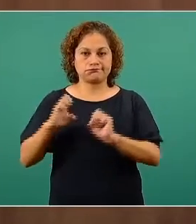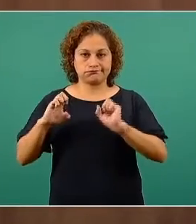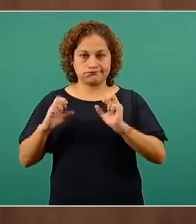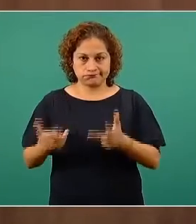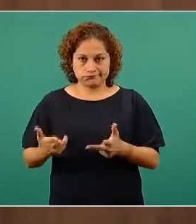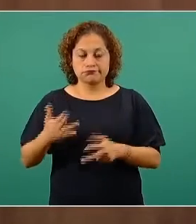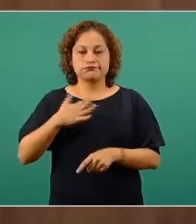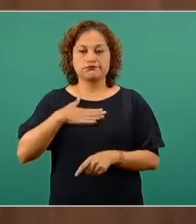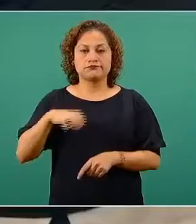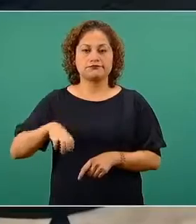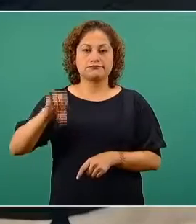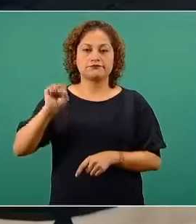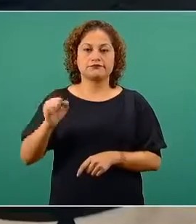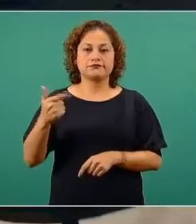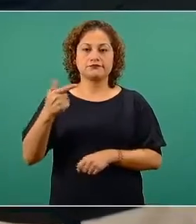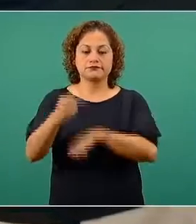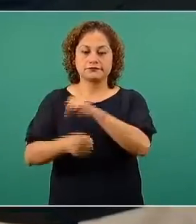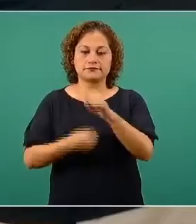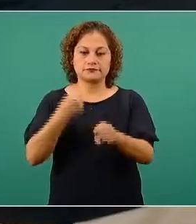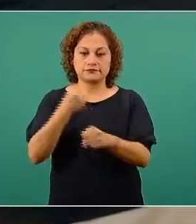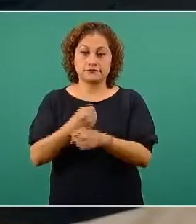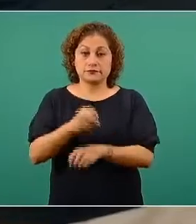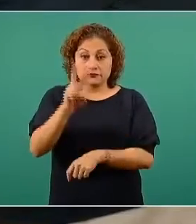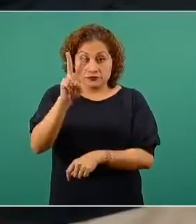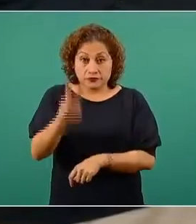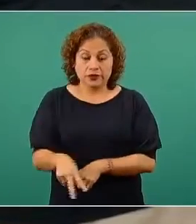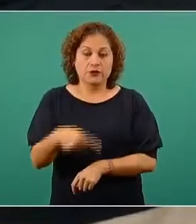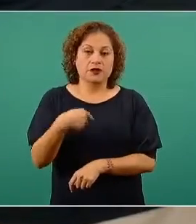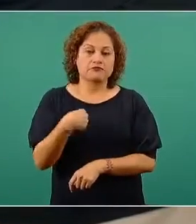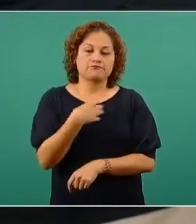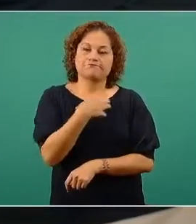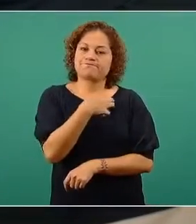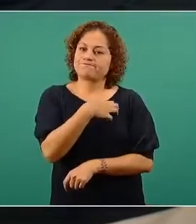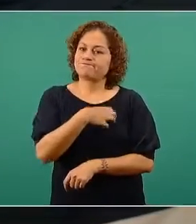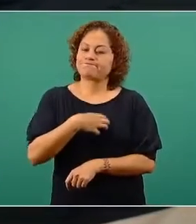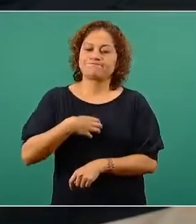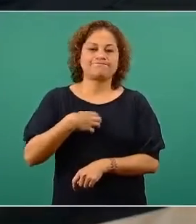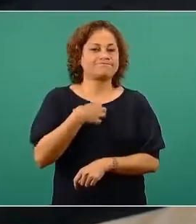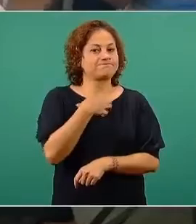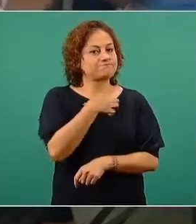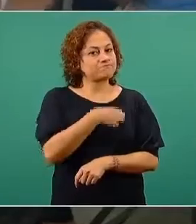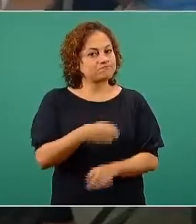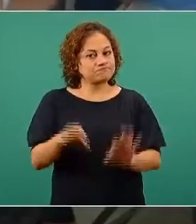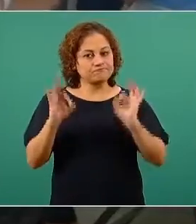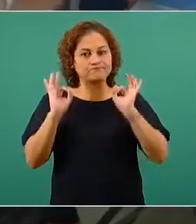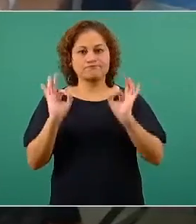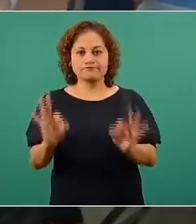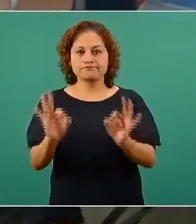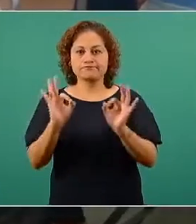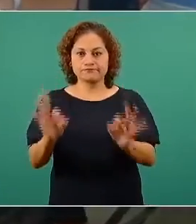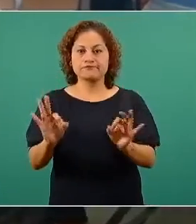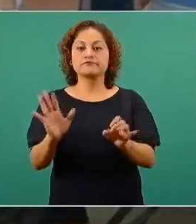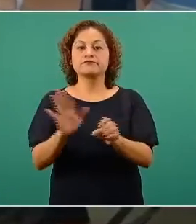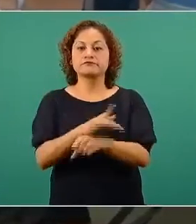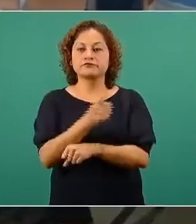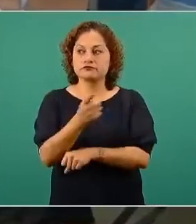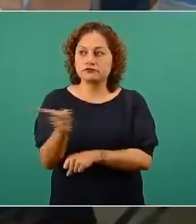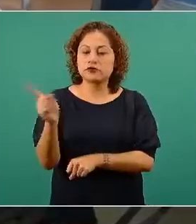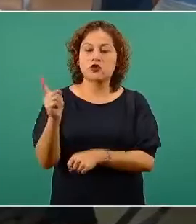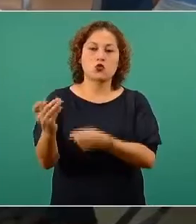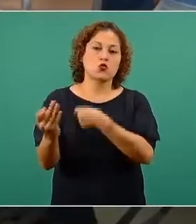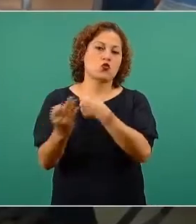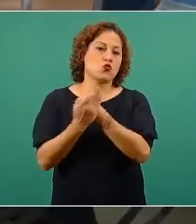67 años. La verdad que estoy muy, muy satisfecha porque hacen un servicio excelente.